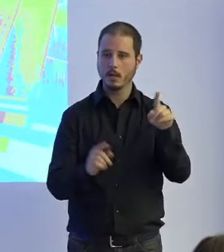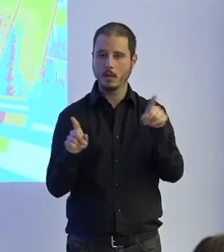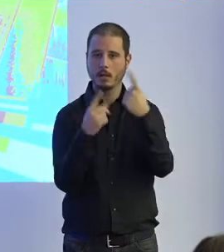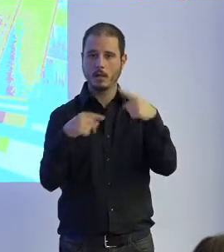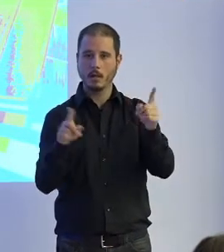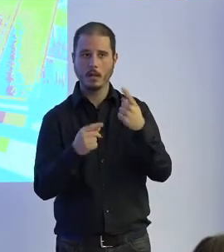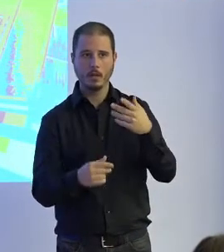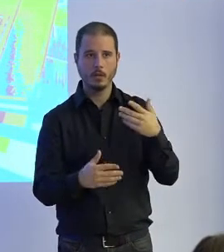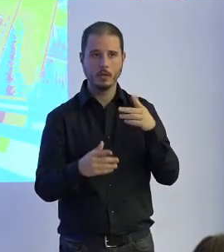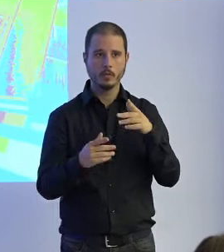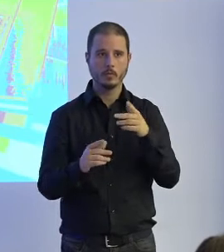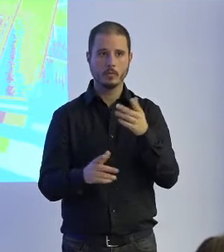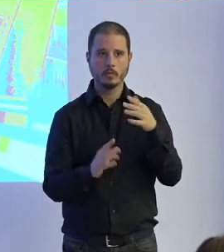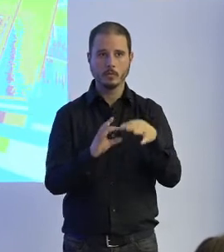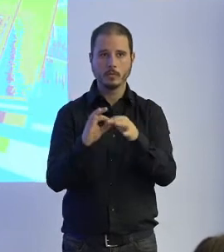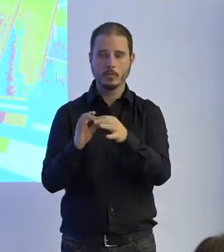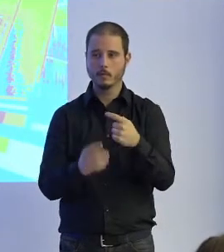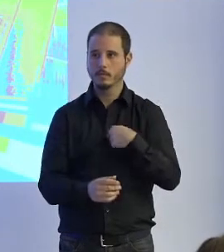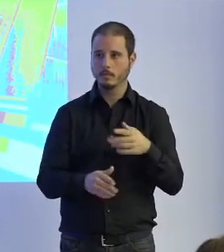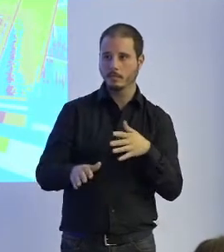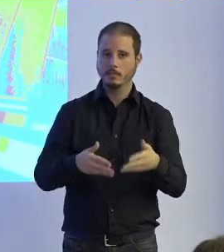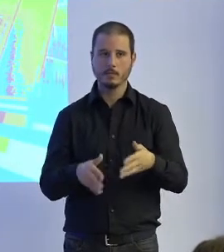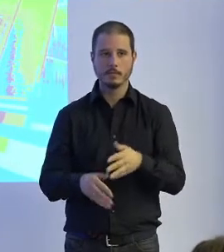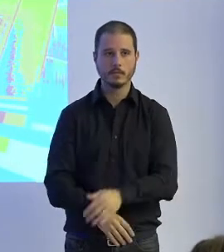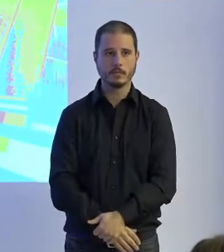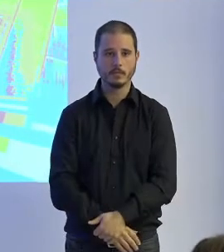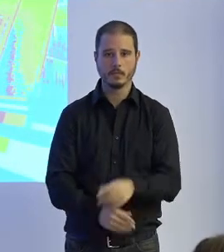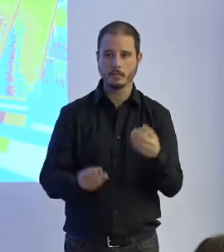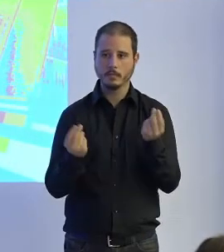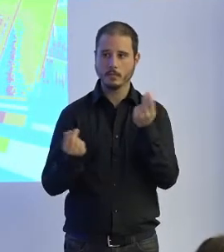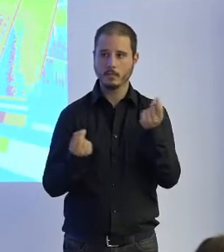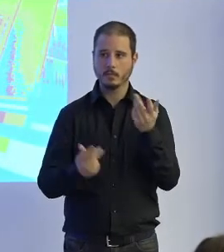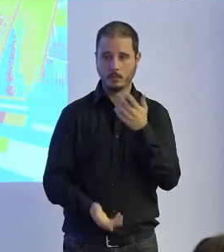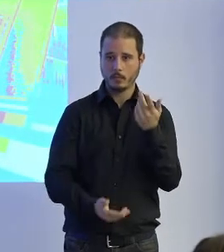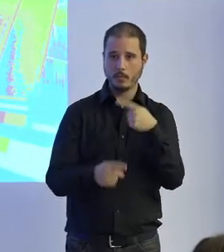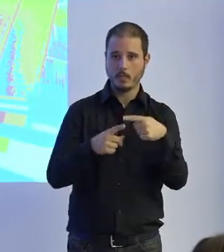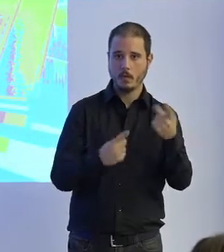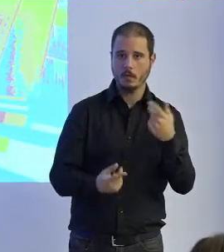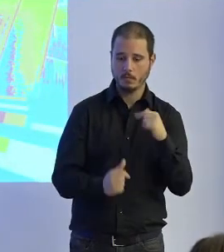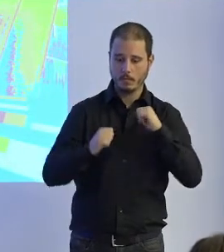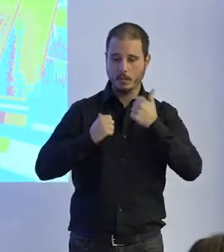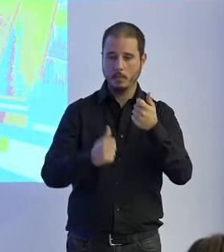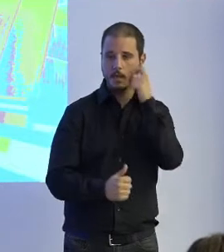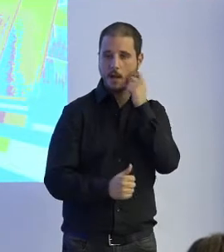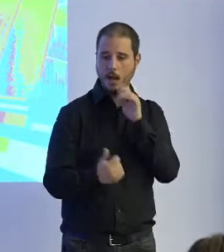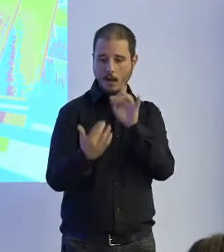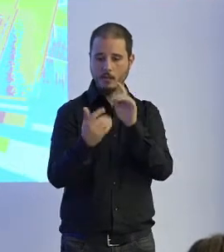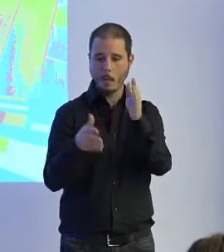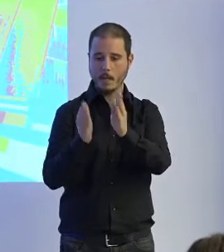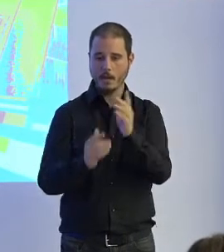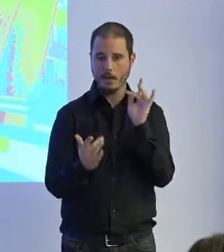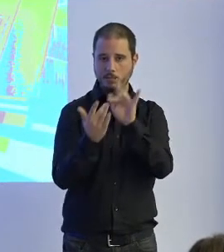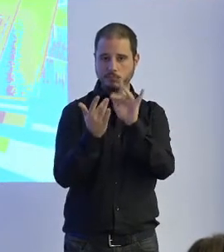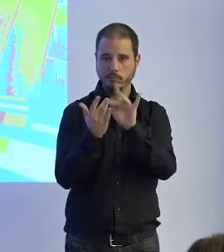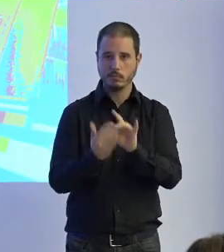que me llega al corazón y digo joda y bueno entonces son cosas que ya le empezó a tener cariño al aparato porque si bueno esto es un cacharro y no le empezó a tener